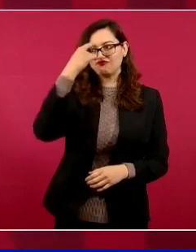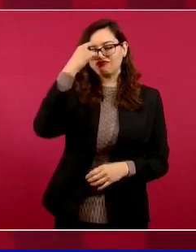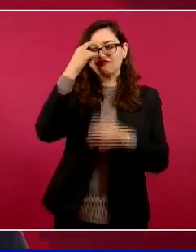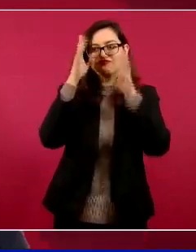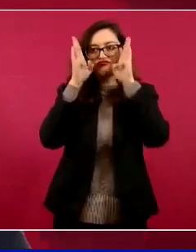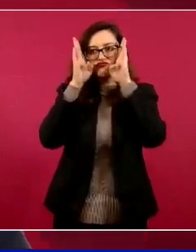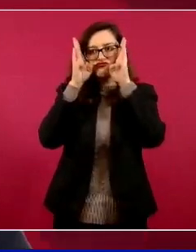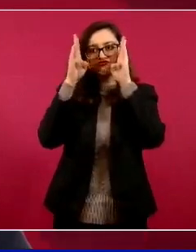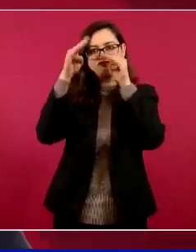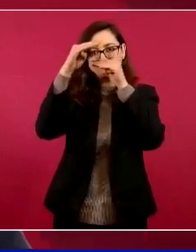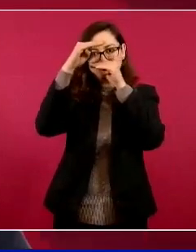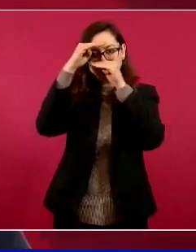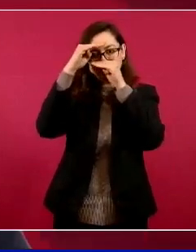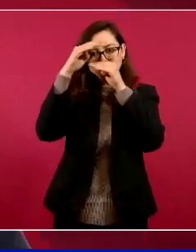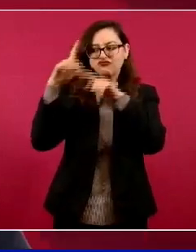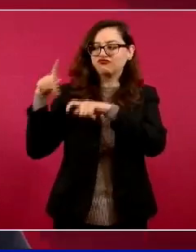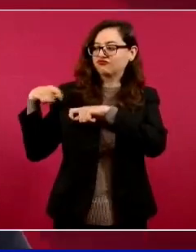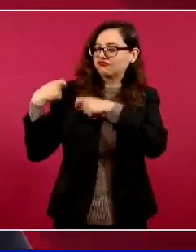conservador.